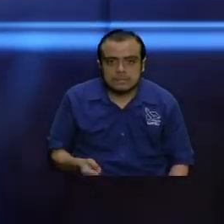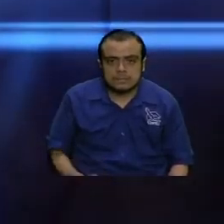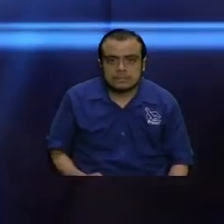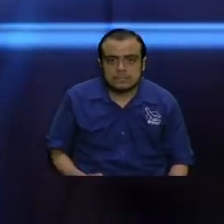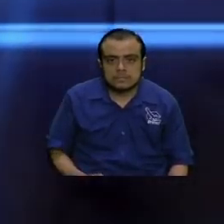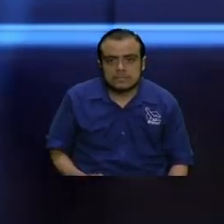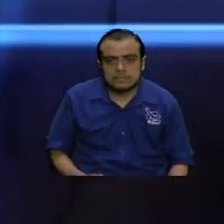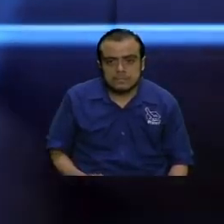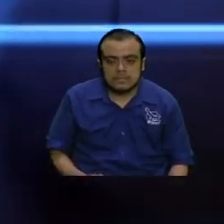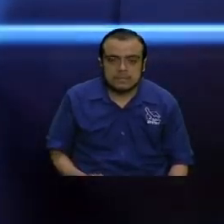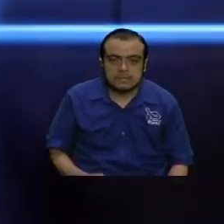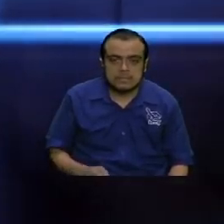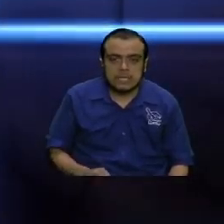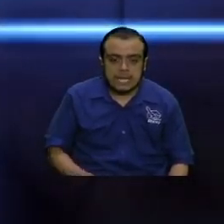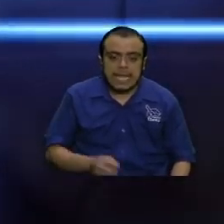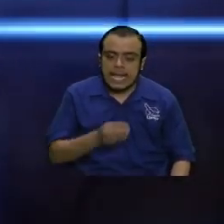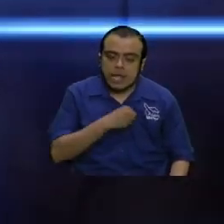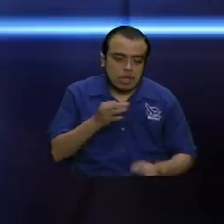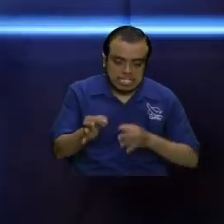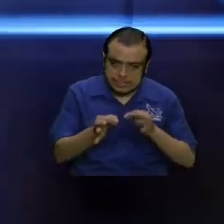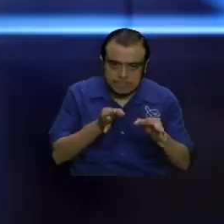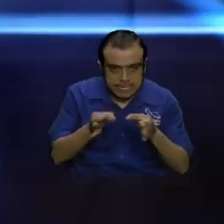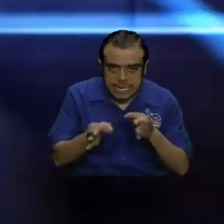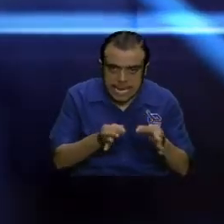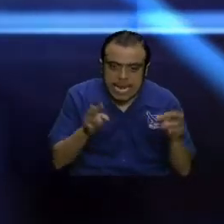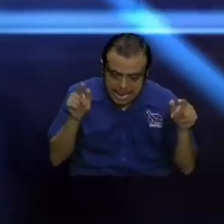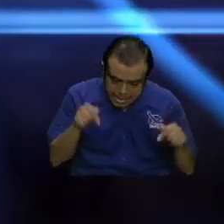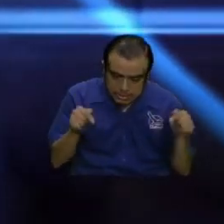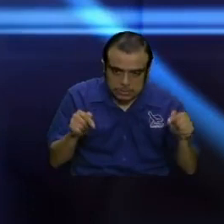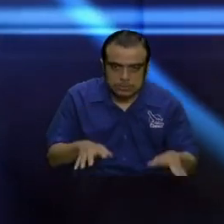Bueno, estoy tratando de explicar de dónde sale todo esto.